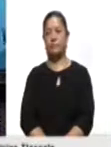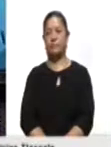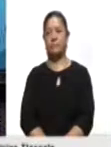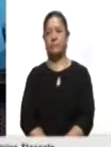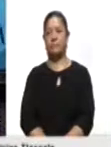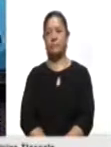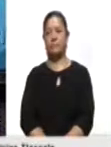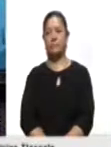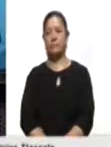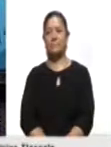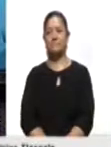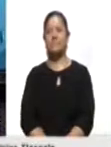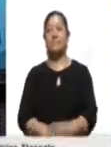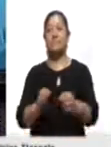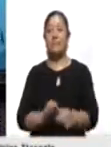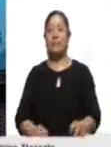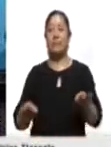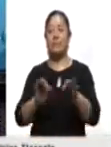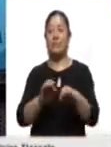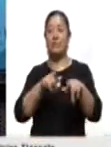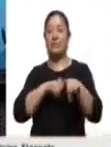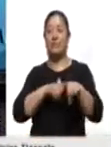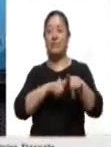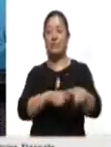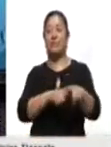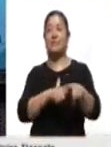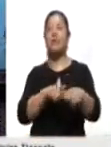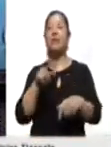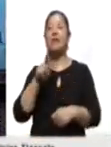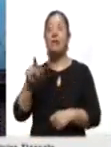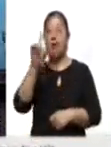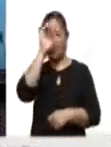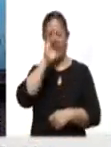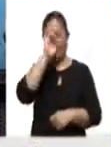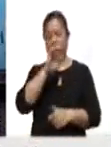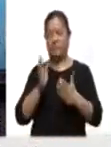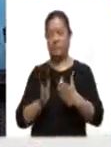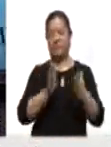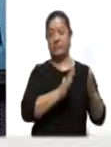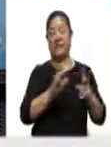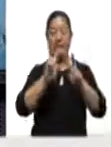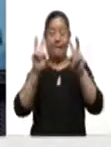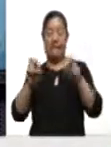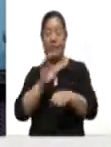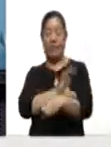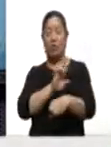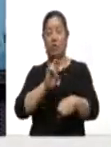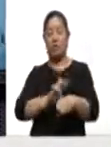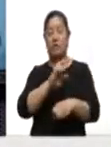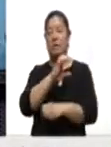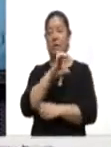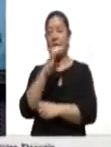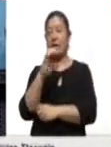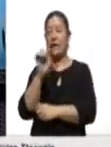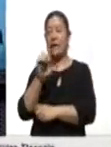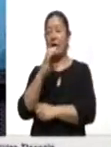Pues ahí lo tienes, importante seguir las recomendaciones. Cambiamos de tema a la Coordinación General de Ecología